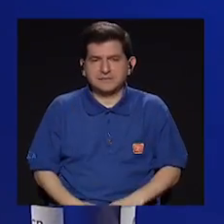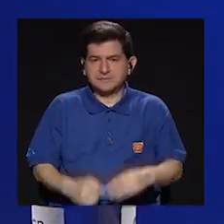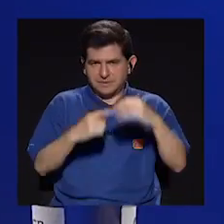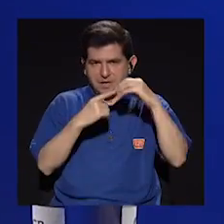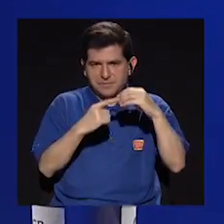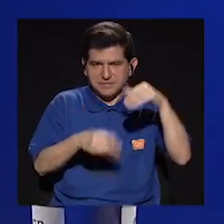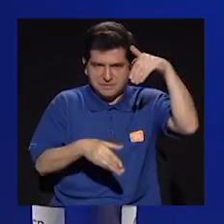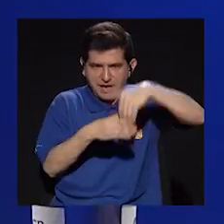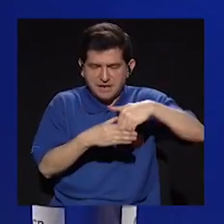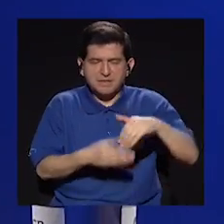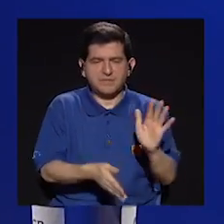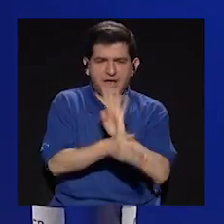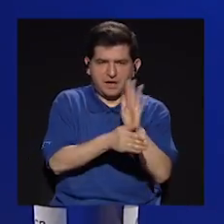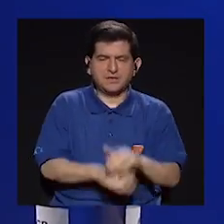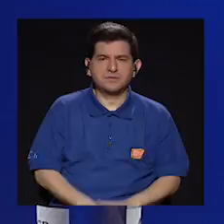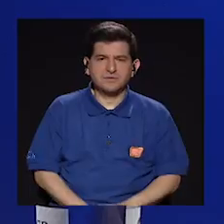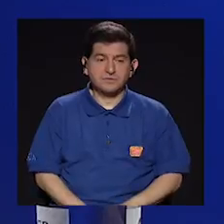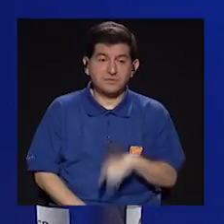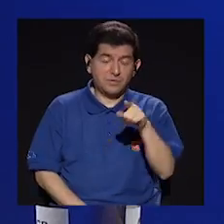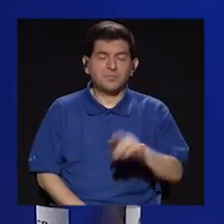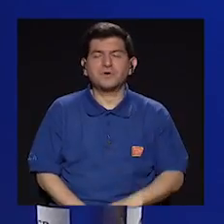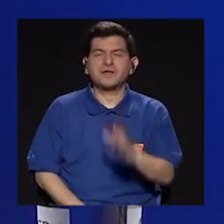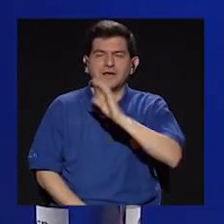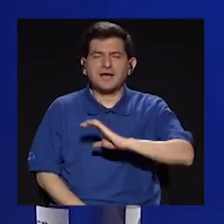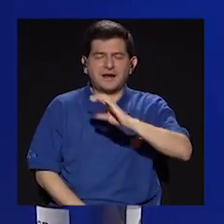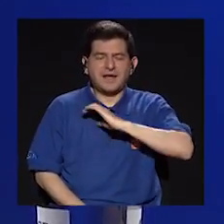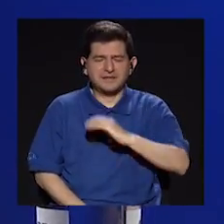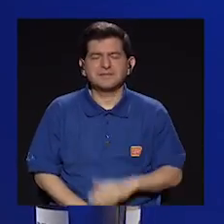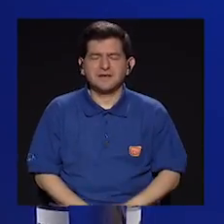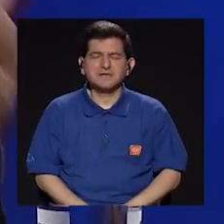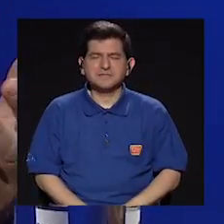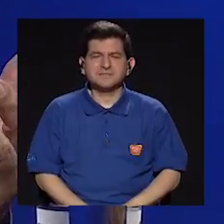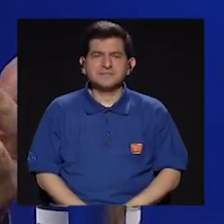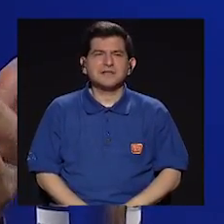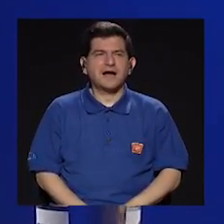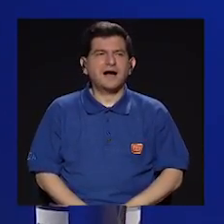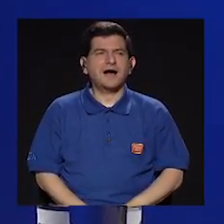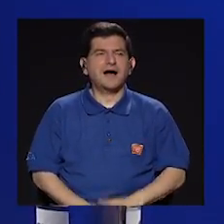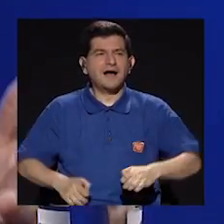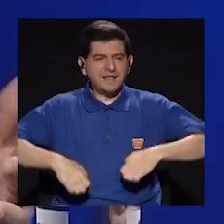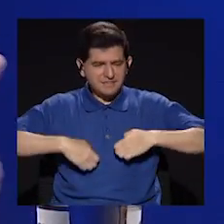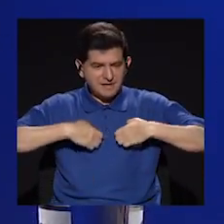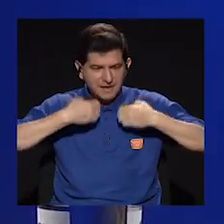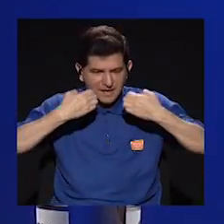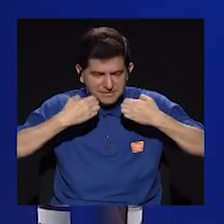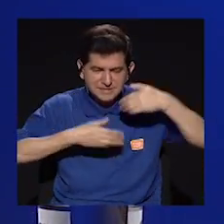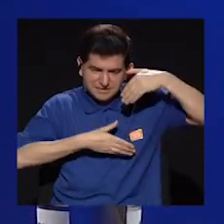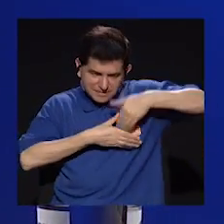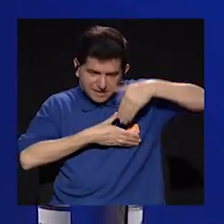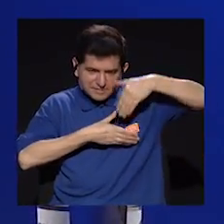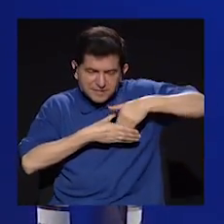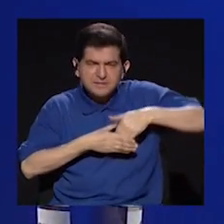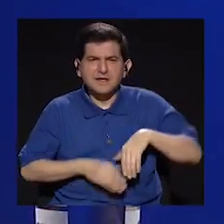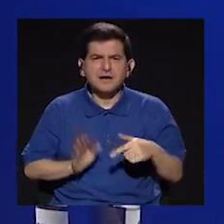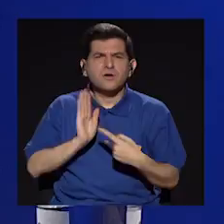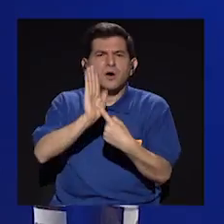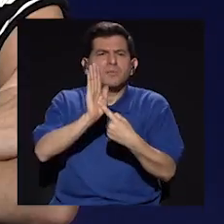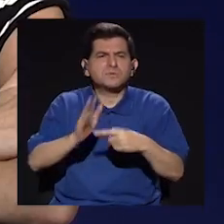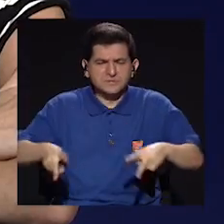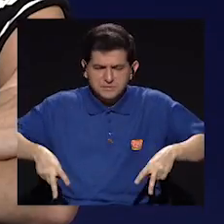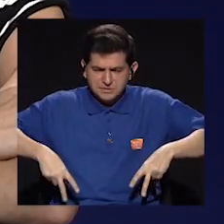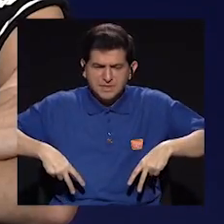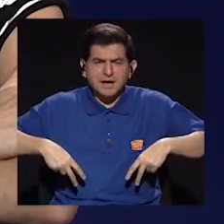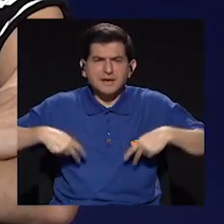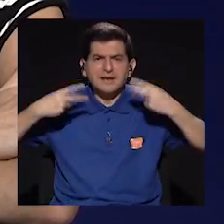porque cuando los rollos son existenciales, internos, lo acabas de decir, cómo presentas eso visualmente, ¿verdad?